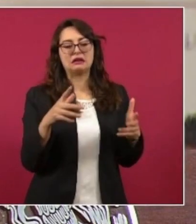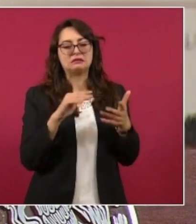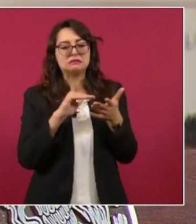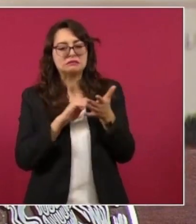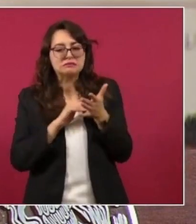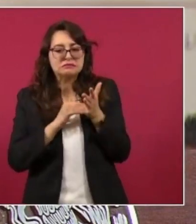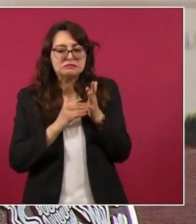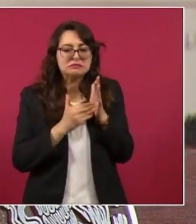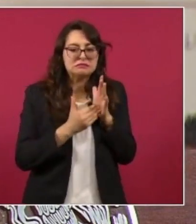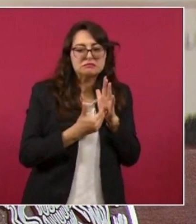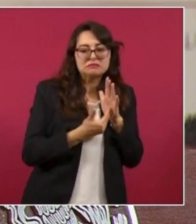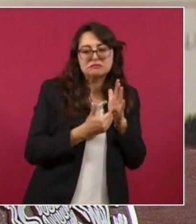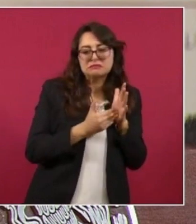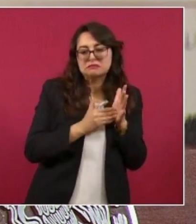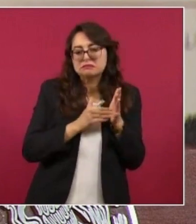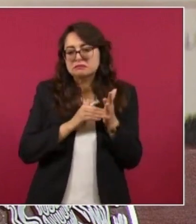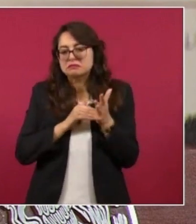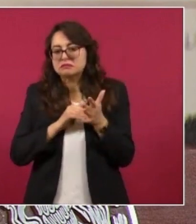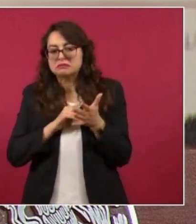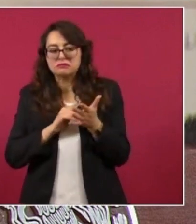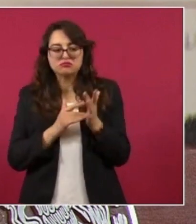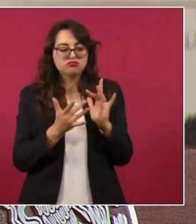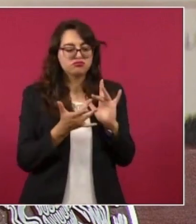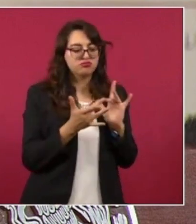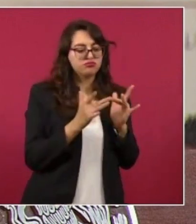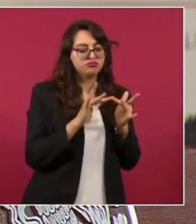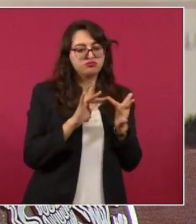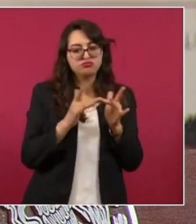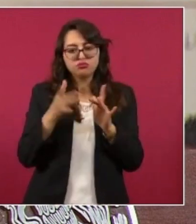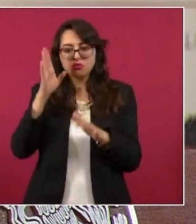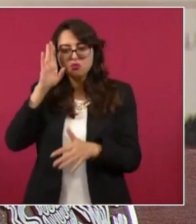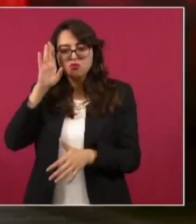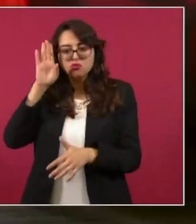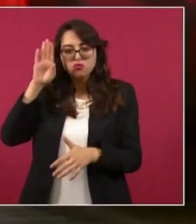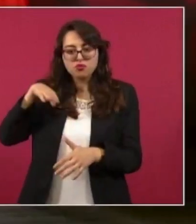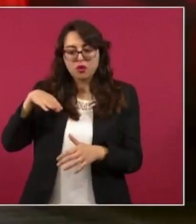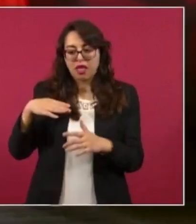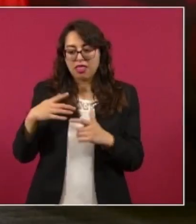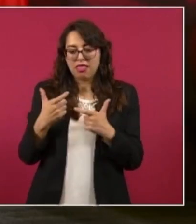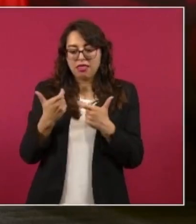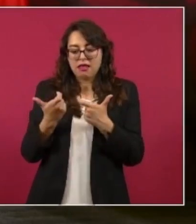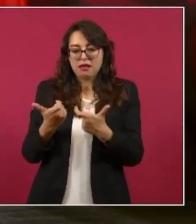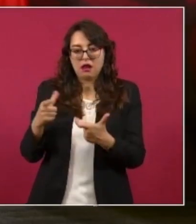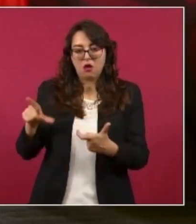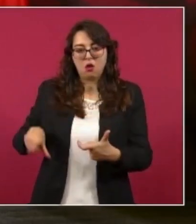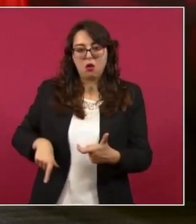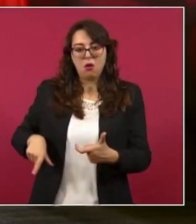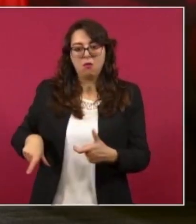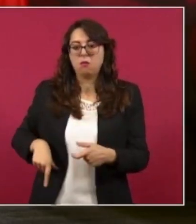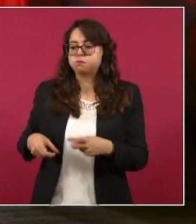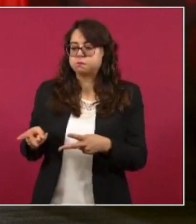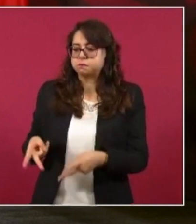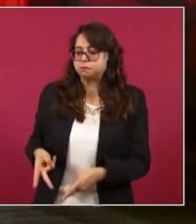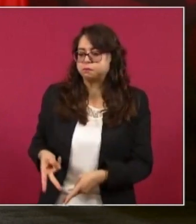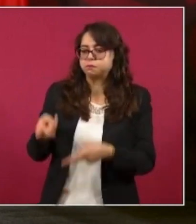exacción de dinero público que ronda los